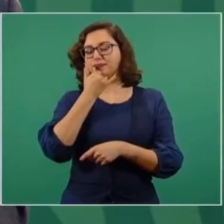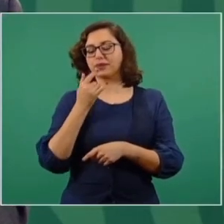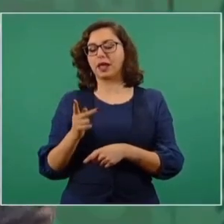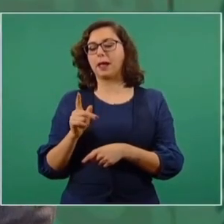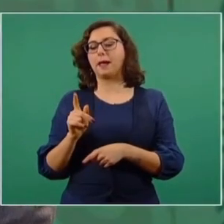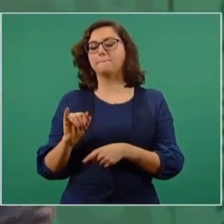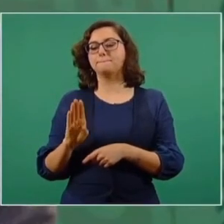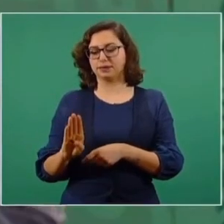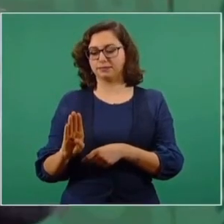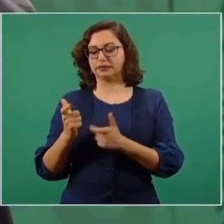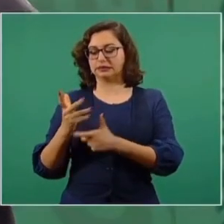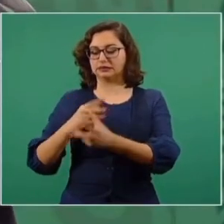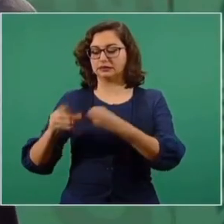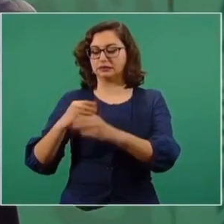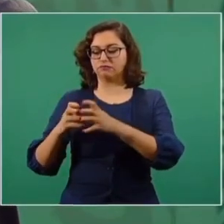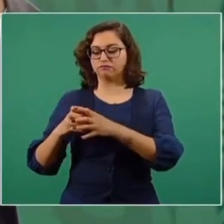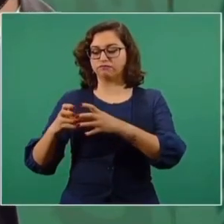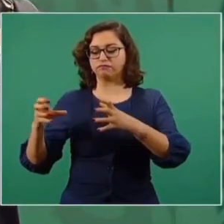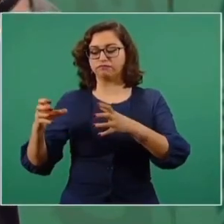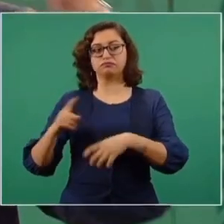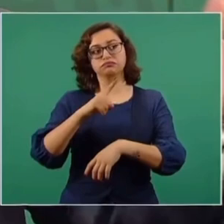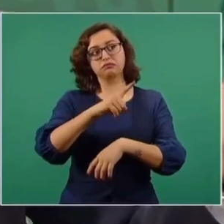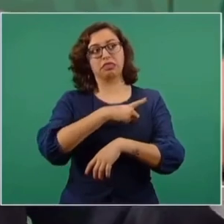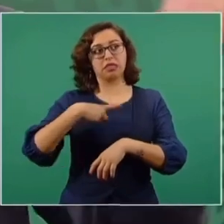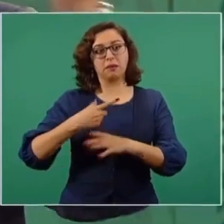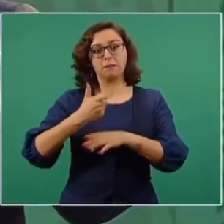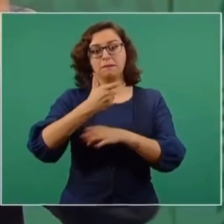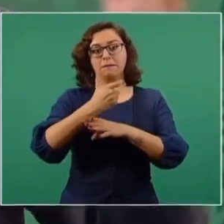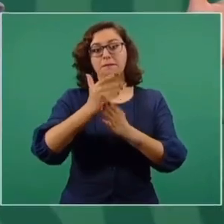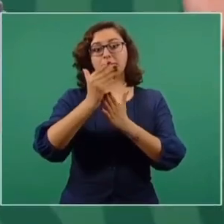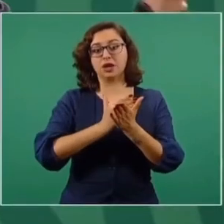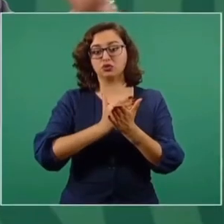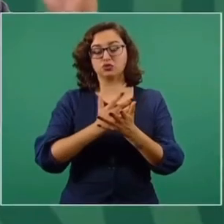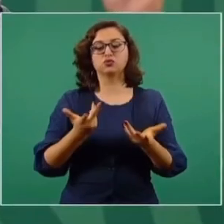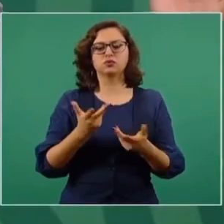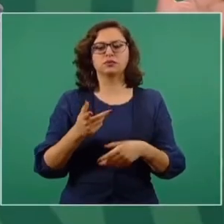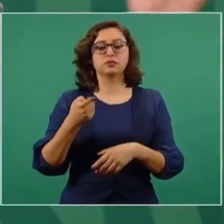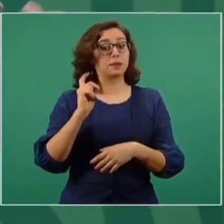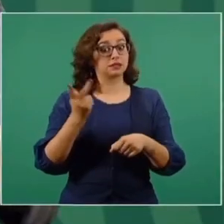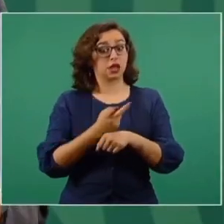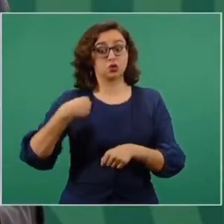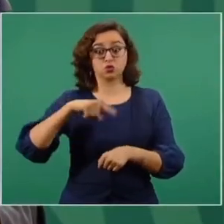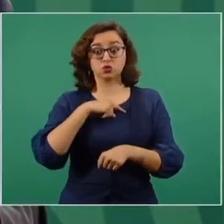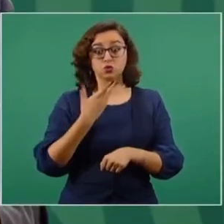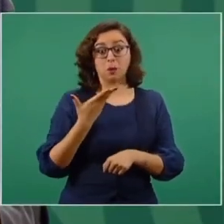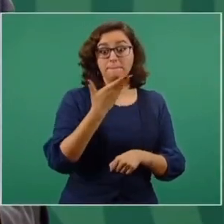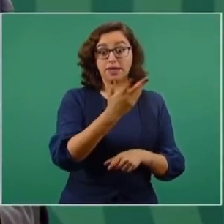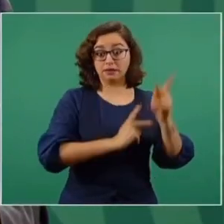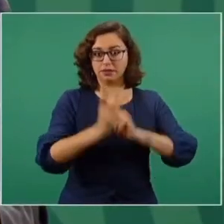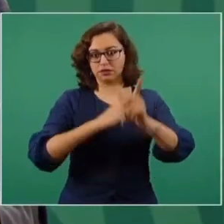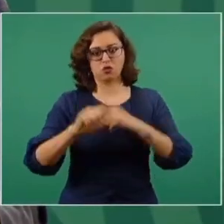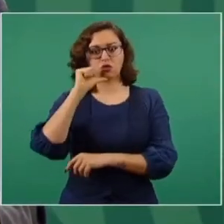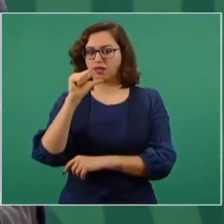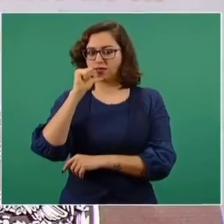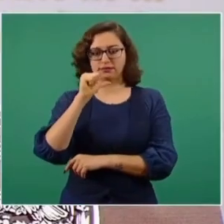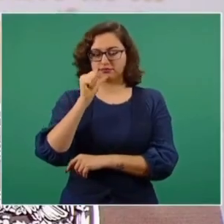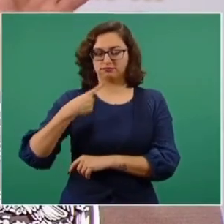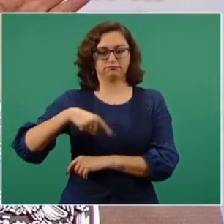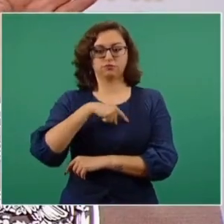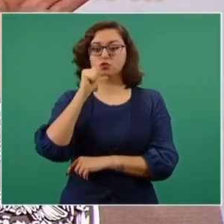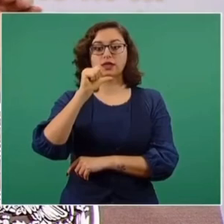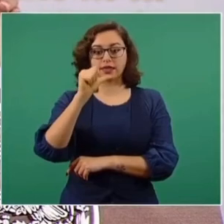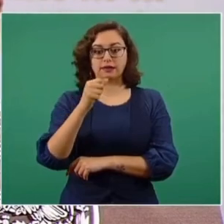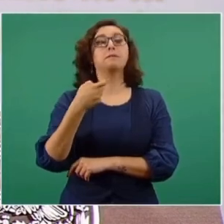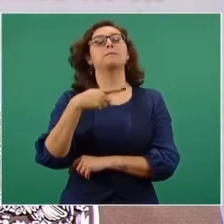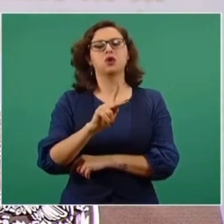todo lo que aumentó, no porque se haya pedido deuda, porque no nos hemos endeudado, a diferencia de lo que hicieron otros gobiernos, nosotros no nos hemos